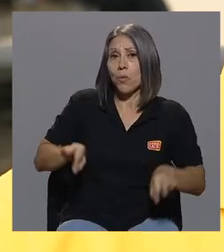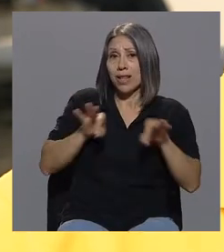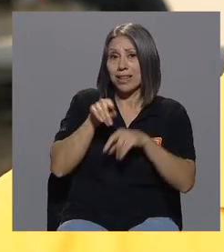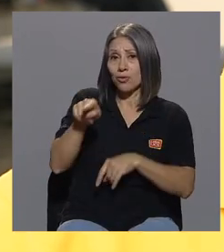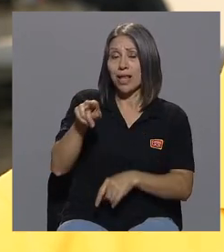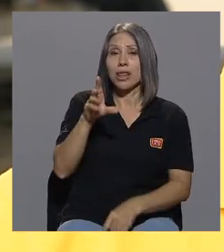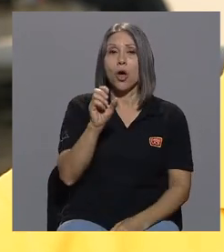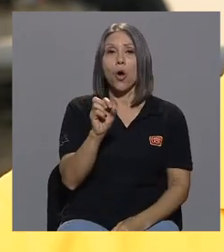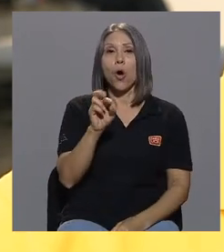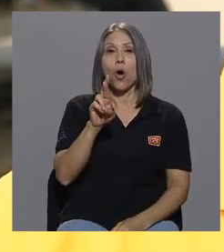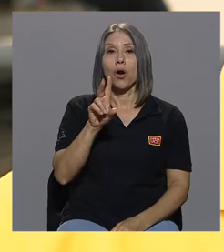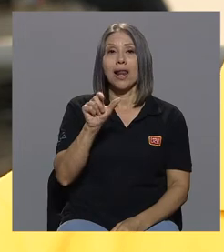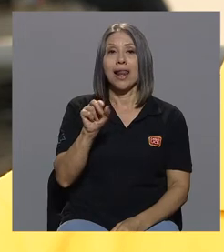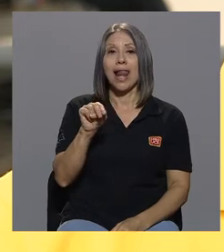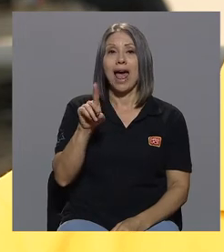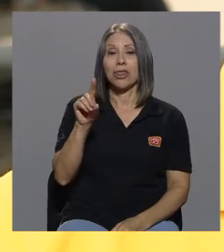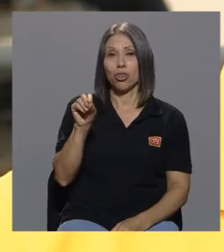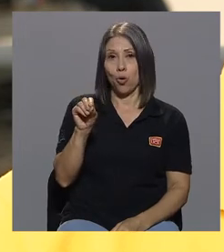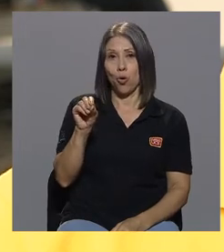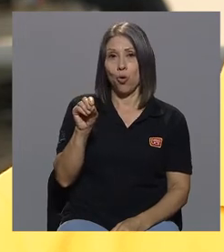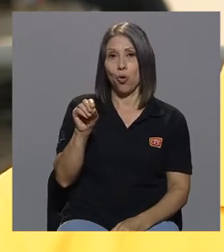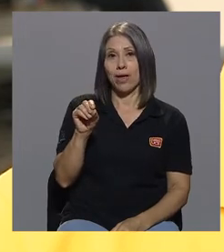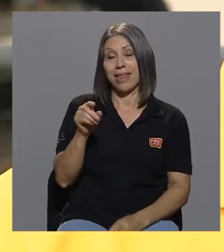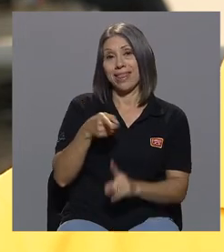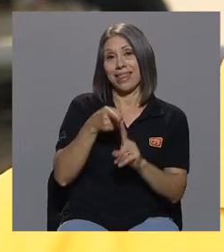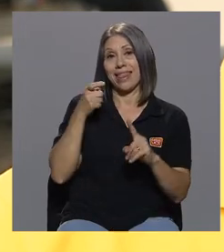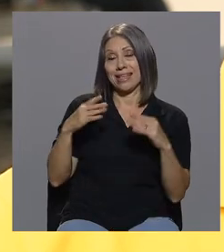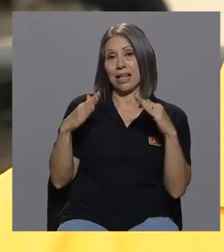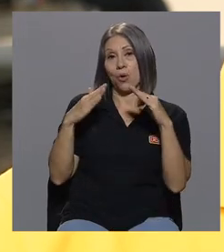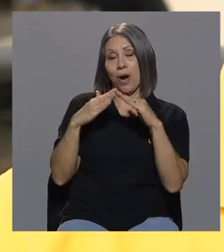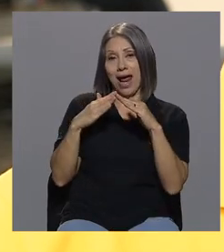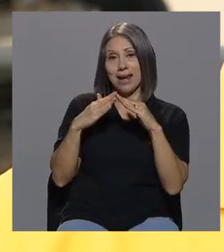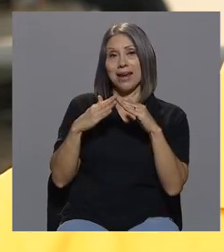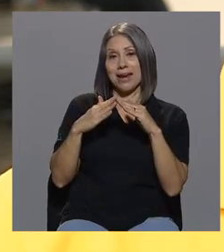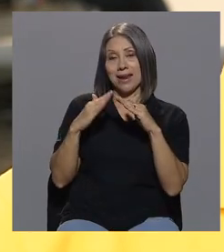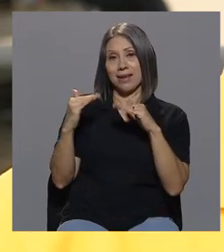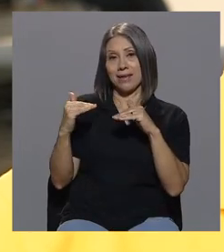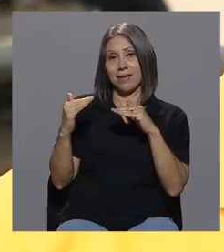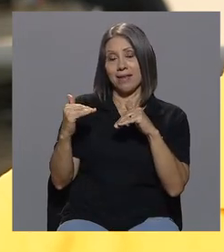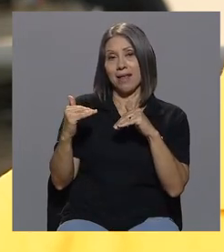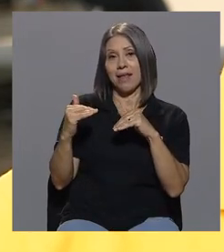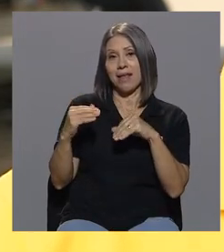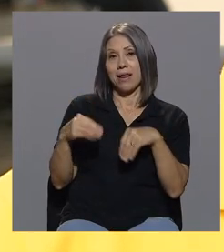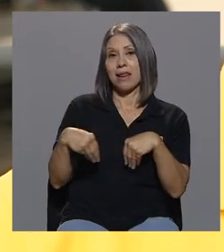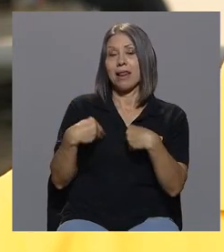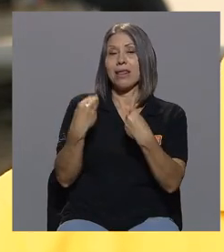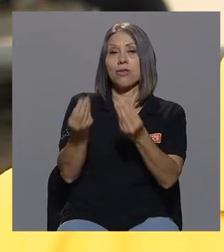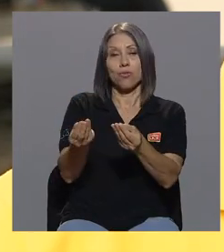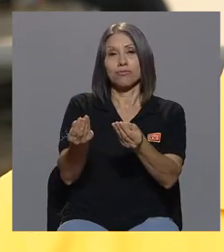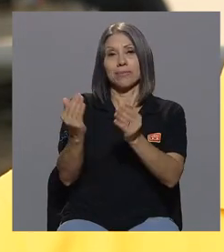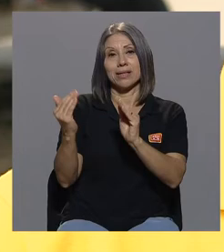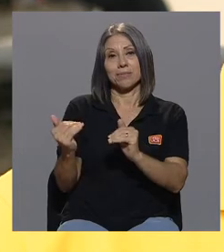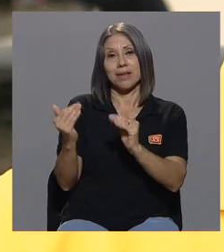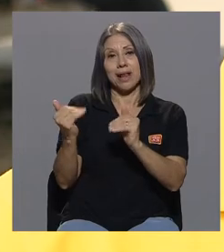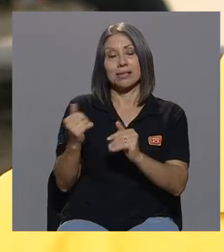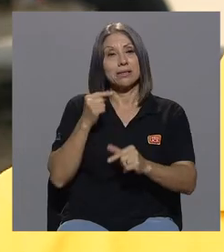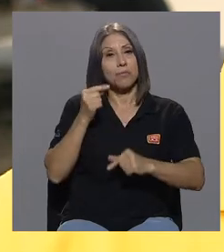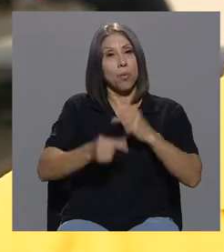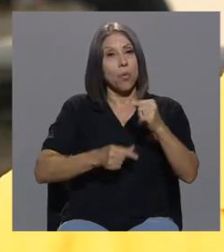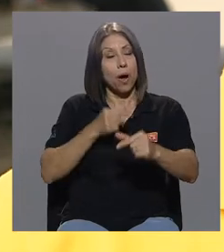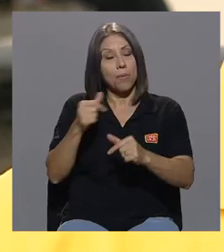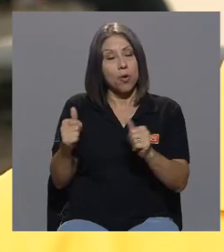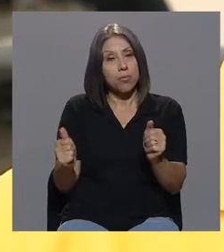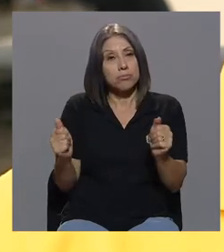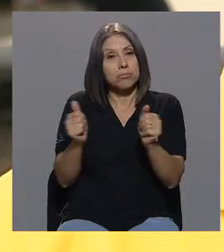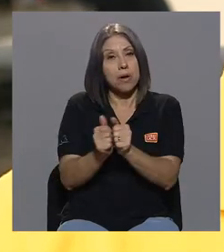quien de algún modo desde el hogar le brindó esperanzas y poco a poco lo ha llevado de la mano con